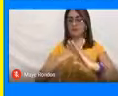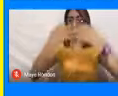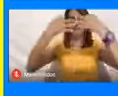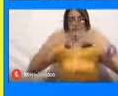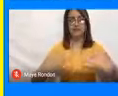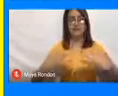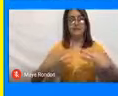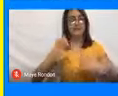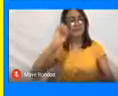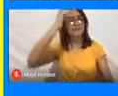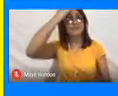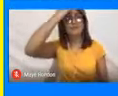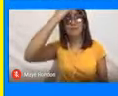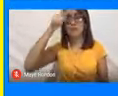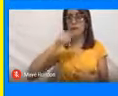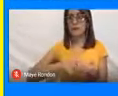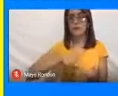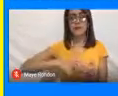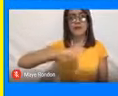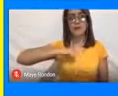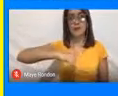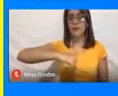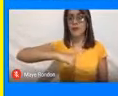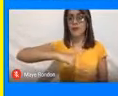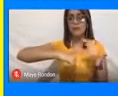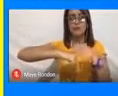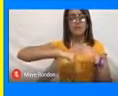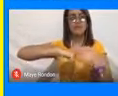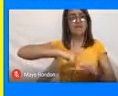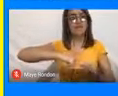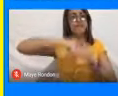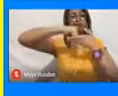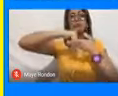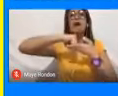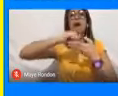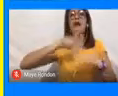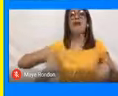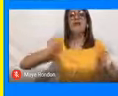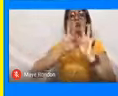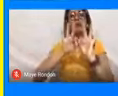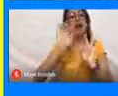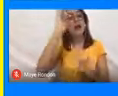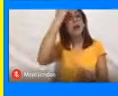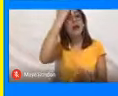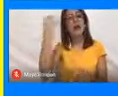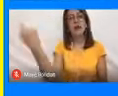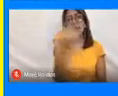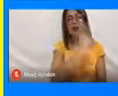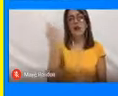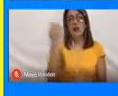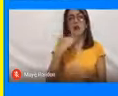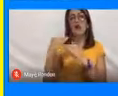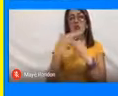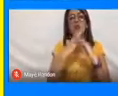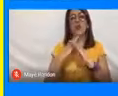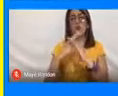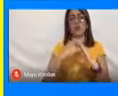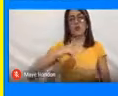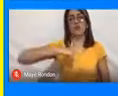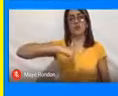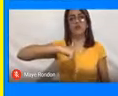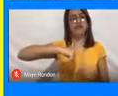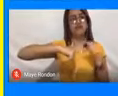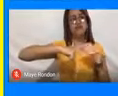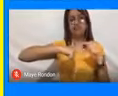prevalecerá el interés general y prevalecerá la protección de los derechos